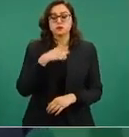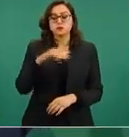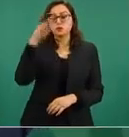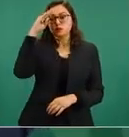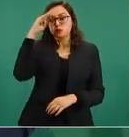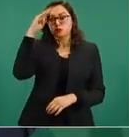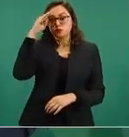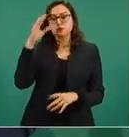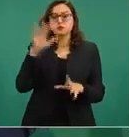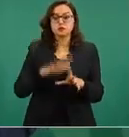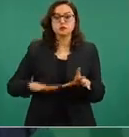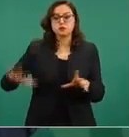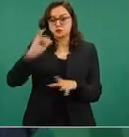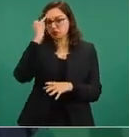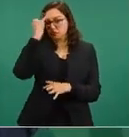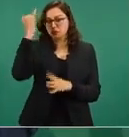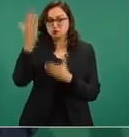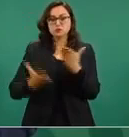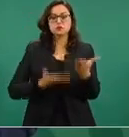mujeres.